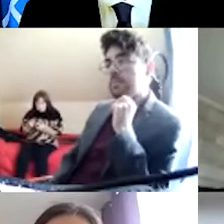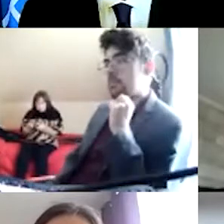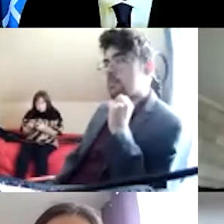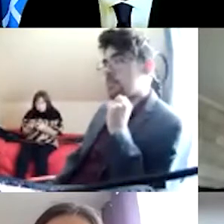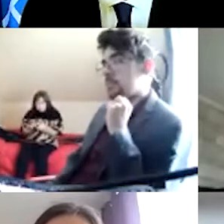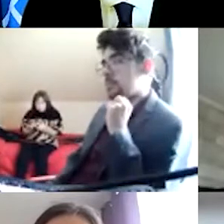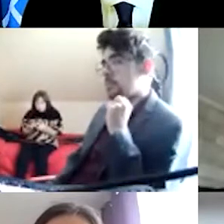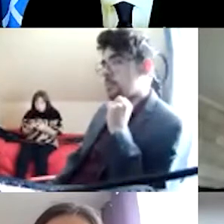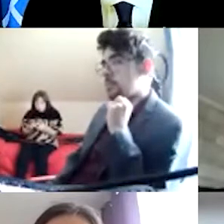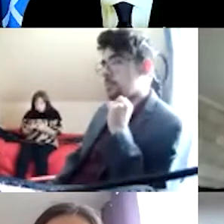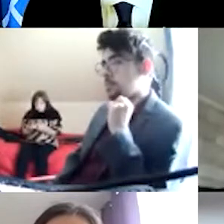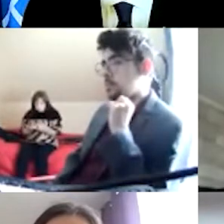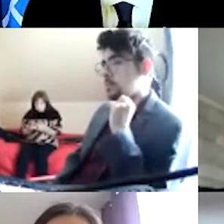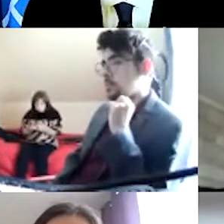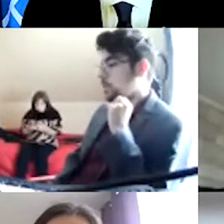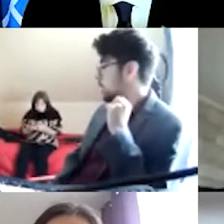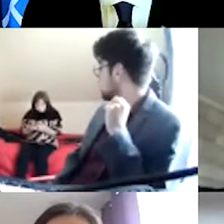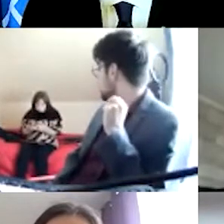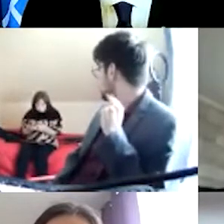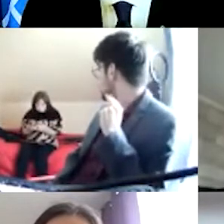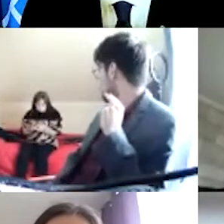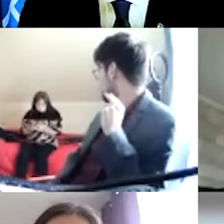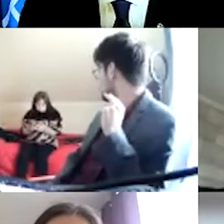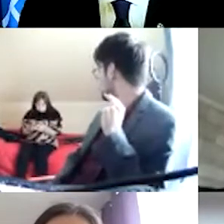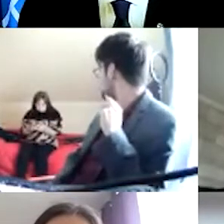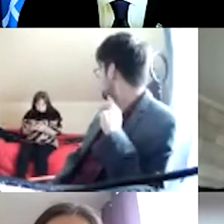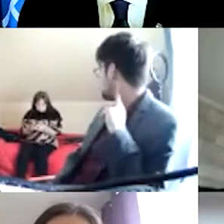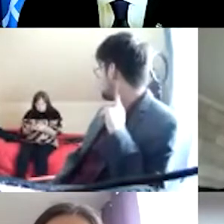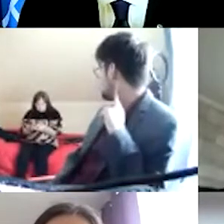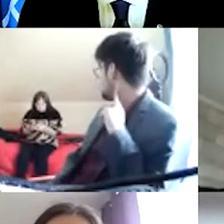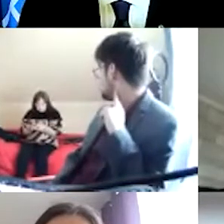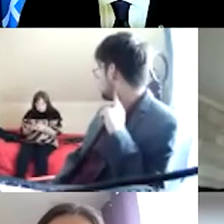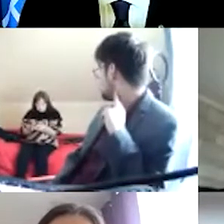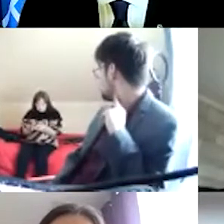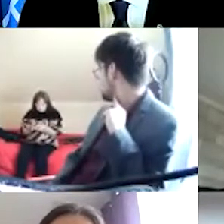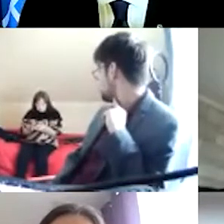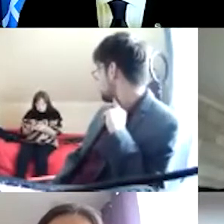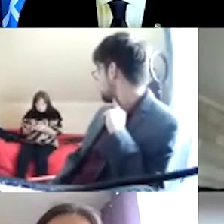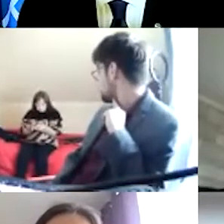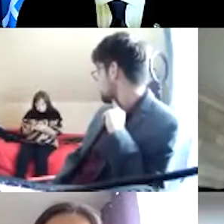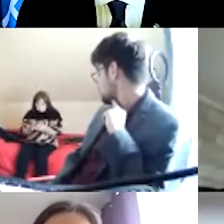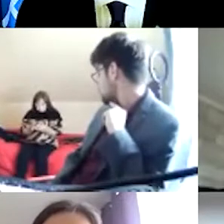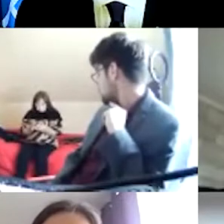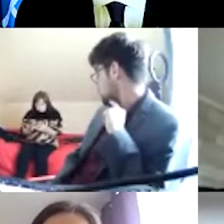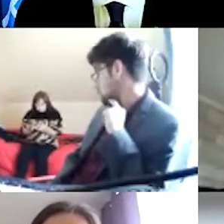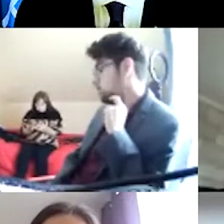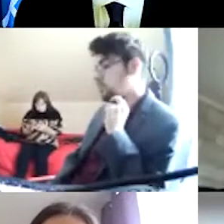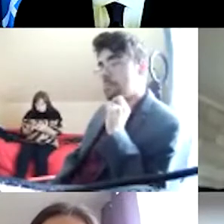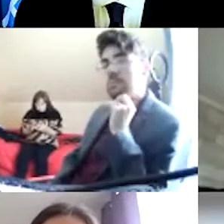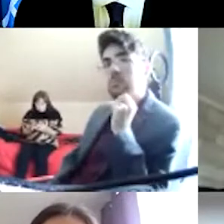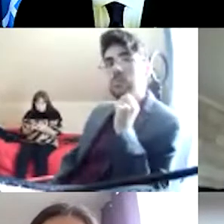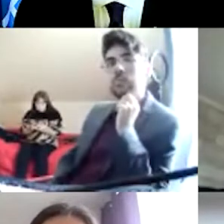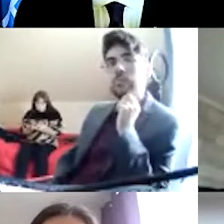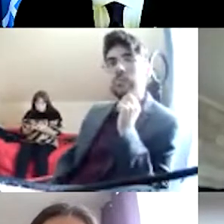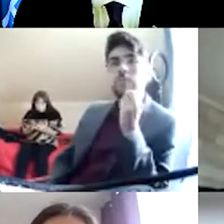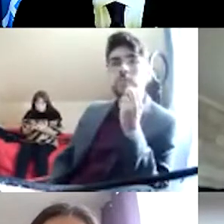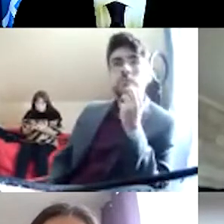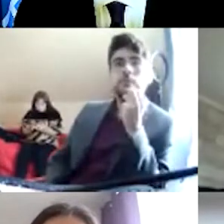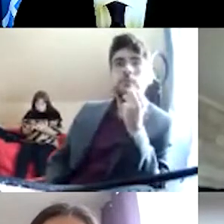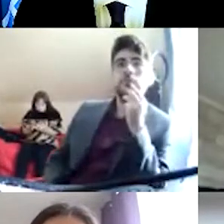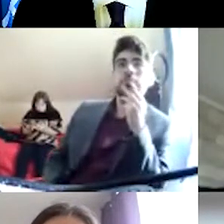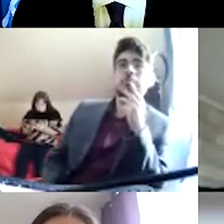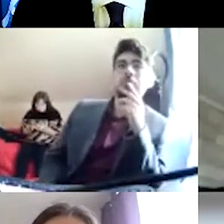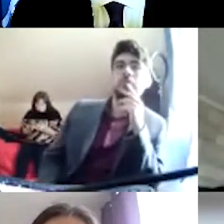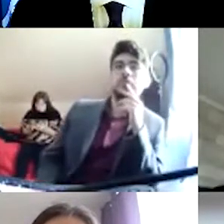quien saludará a los y las tituladas, junto con destacar los futuros desafíos que deberán seguir enfrentando